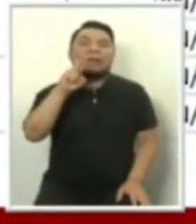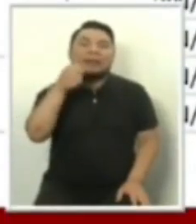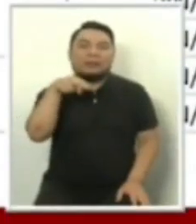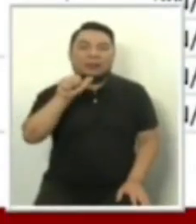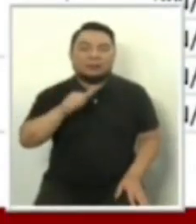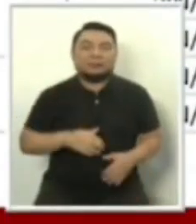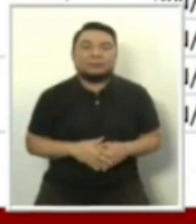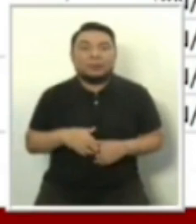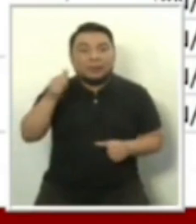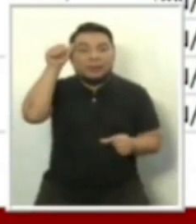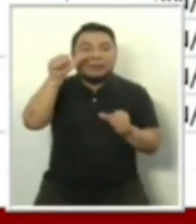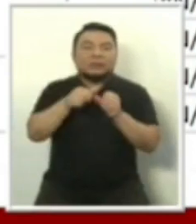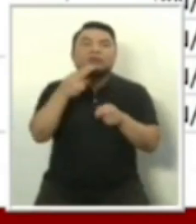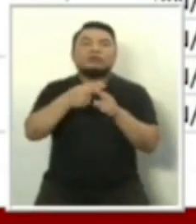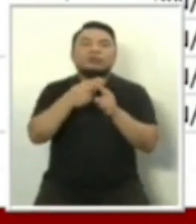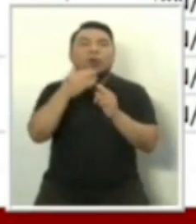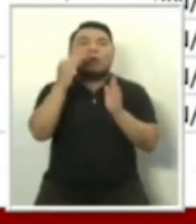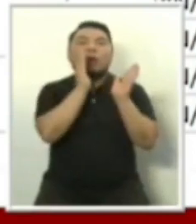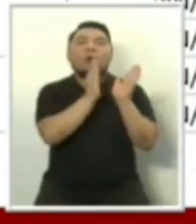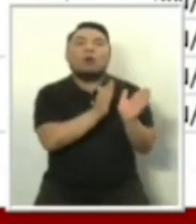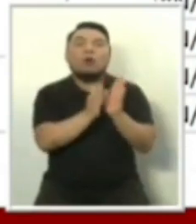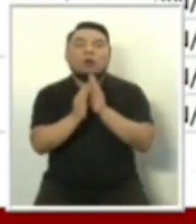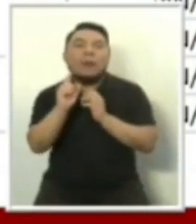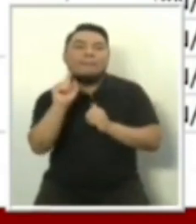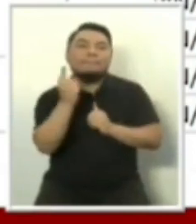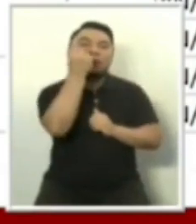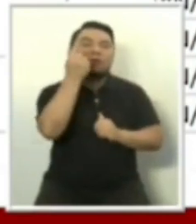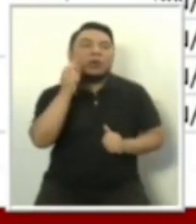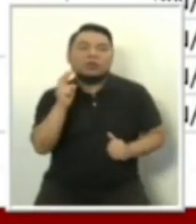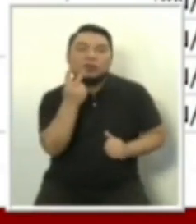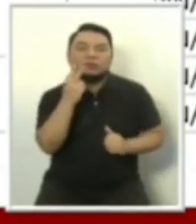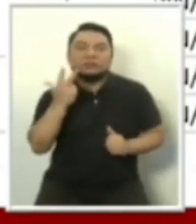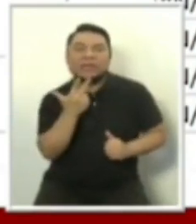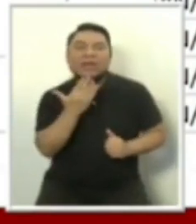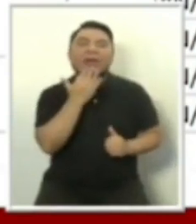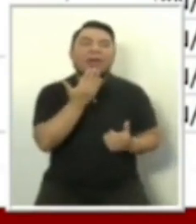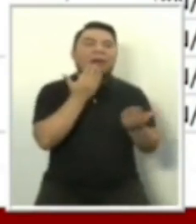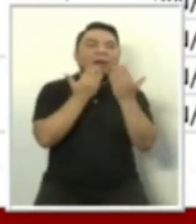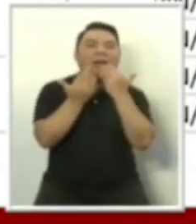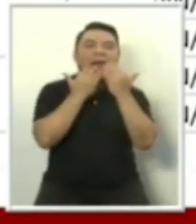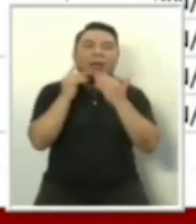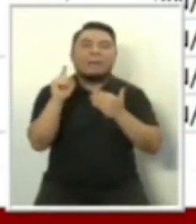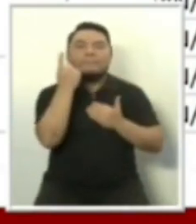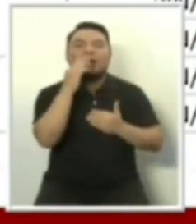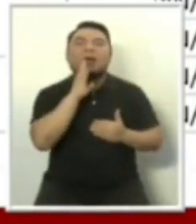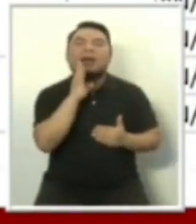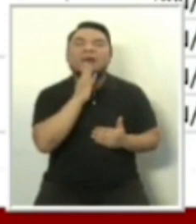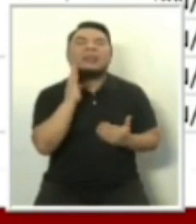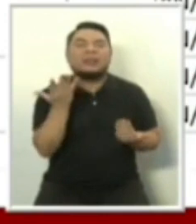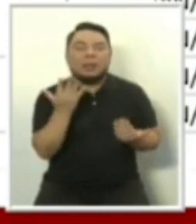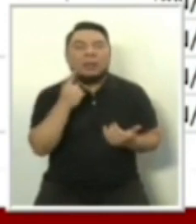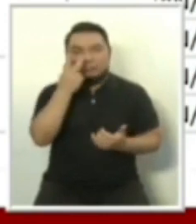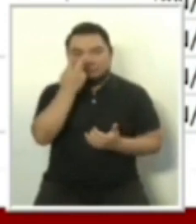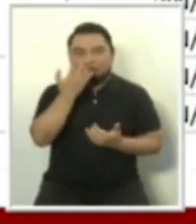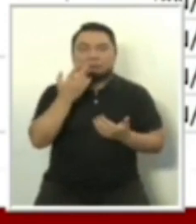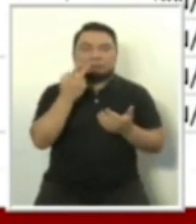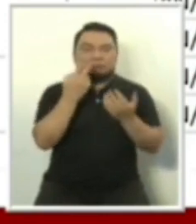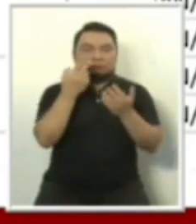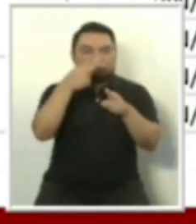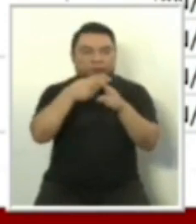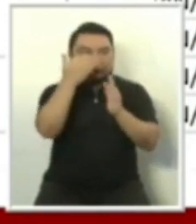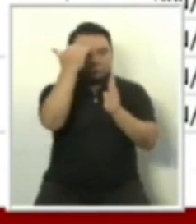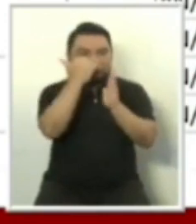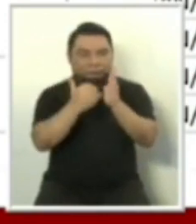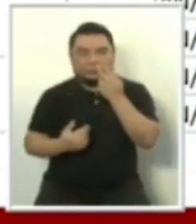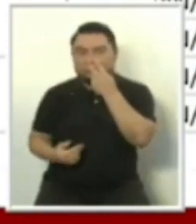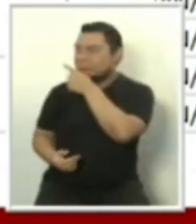Recordamos entonces el orden de intervención inicial y final del Bolsón 1 para el debate 29 de